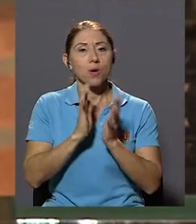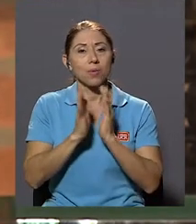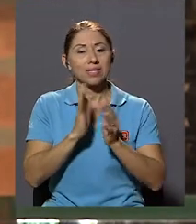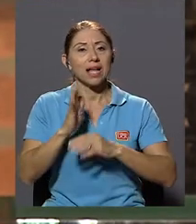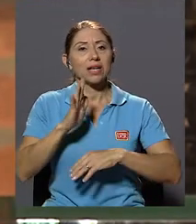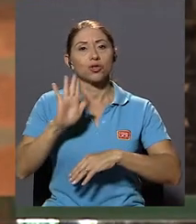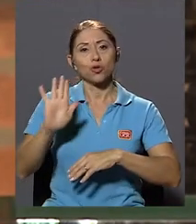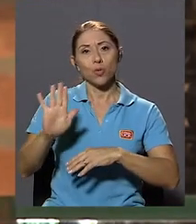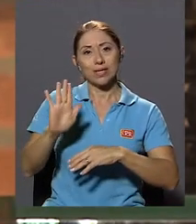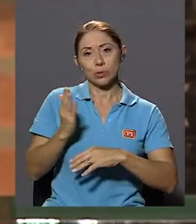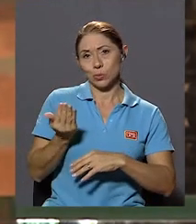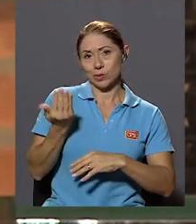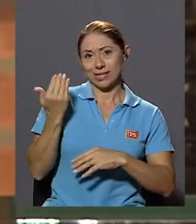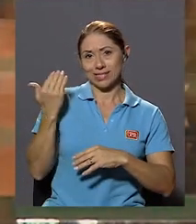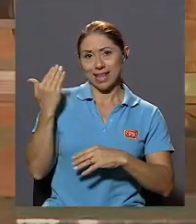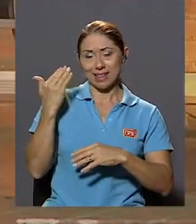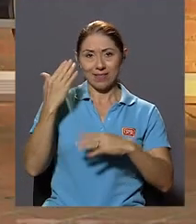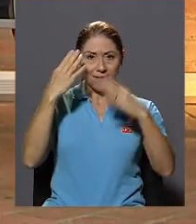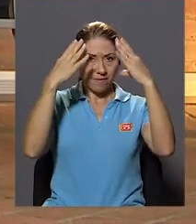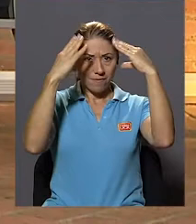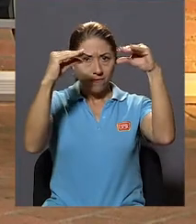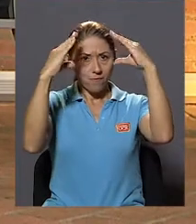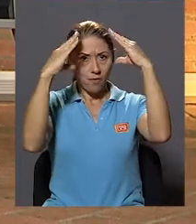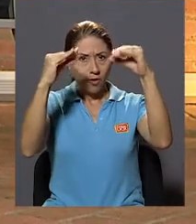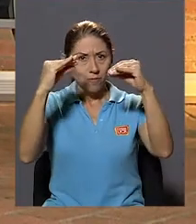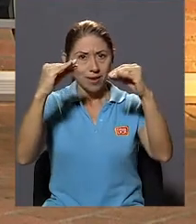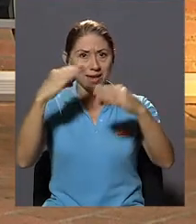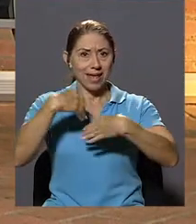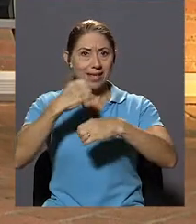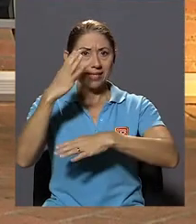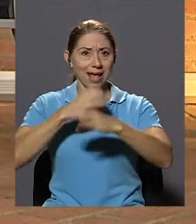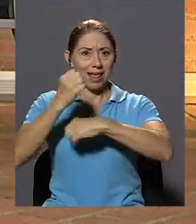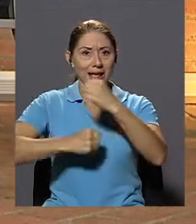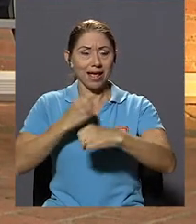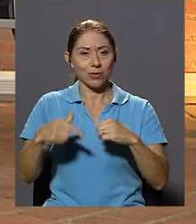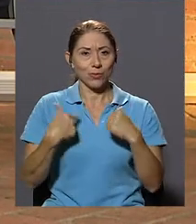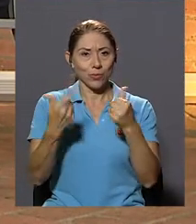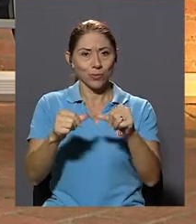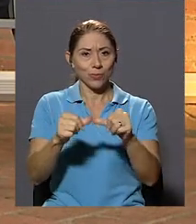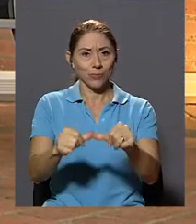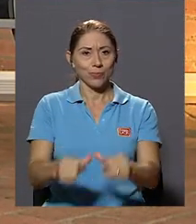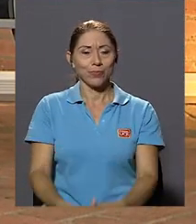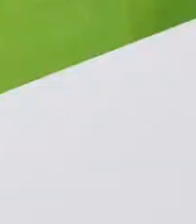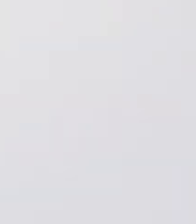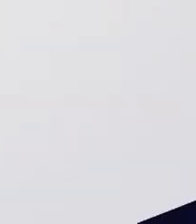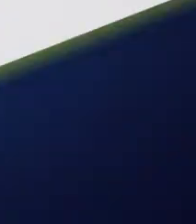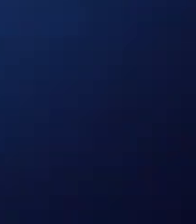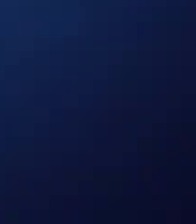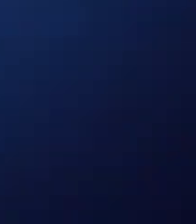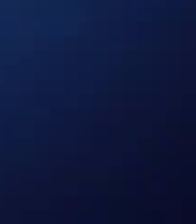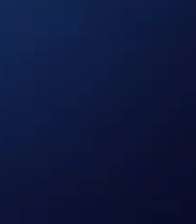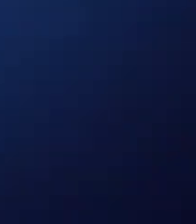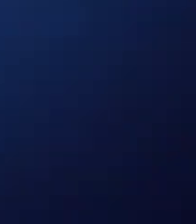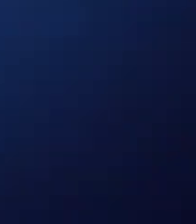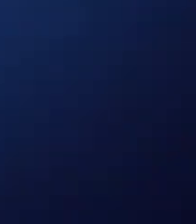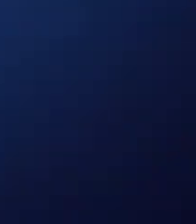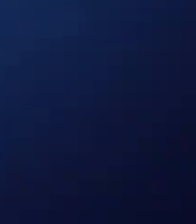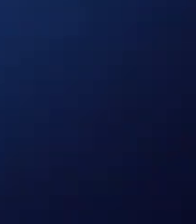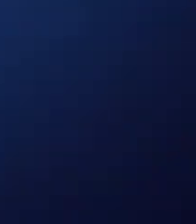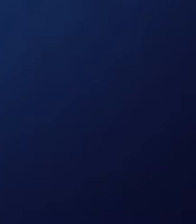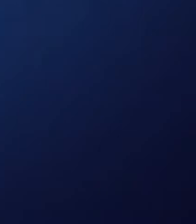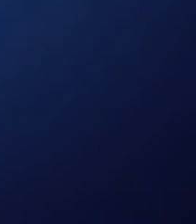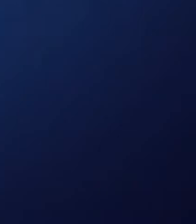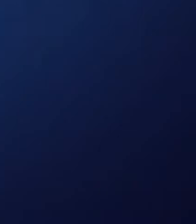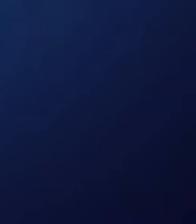conversar sobre su reciente informe anual Regresamos Música Música